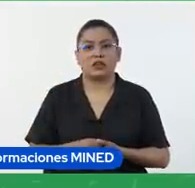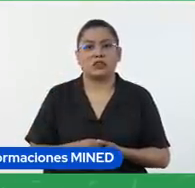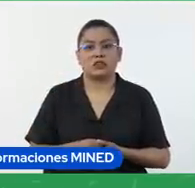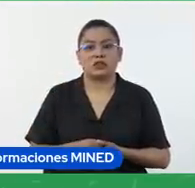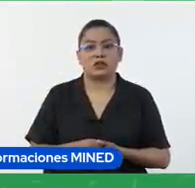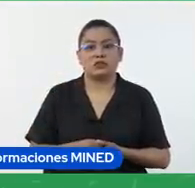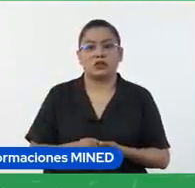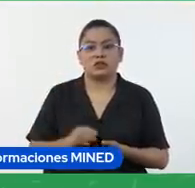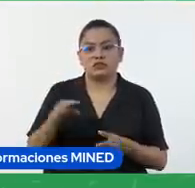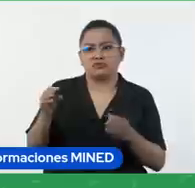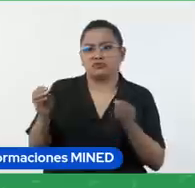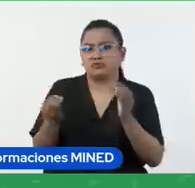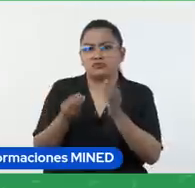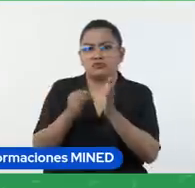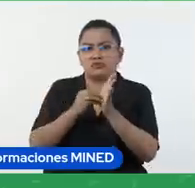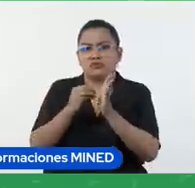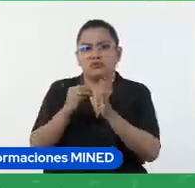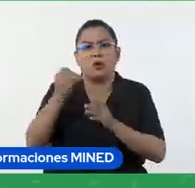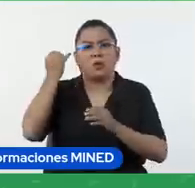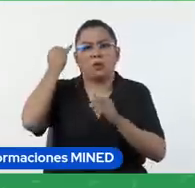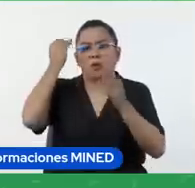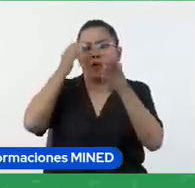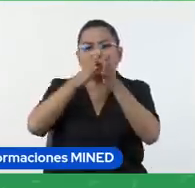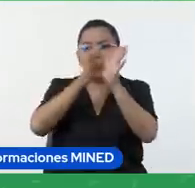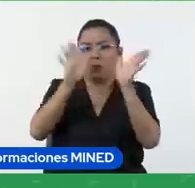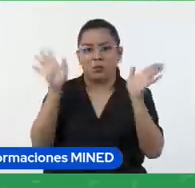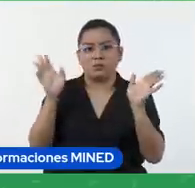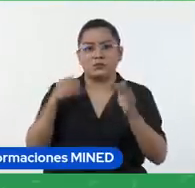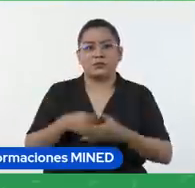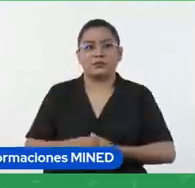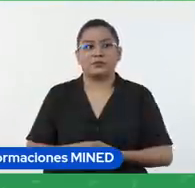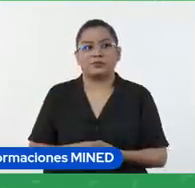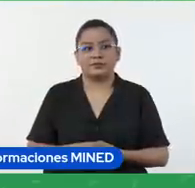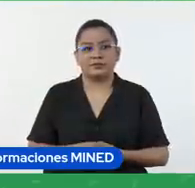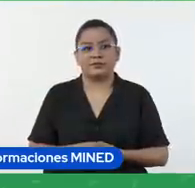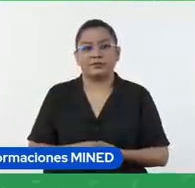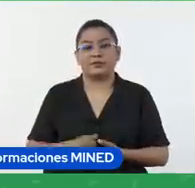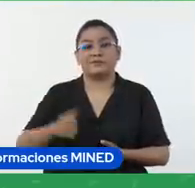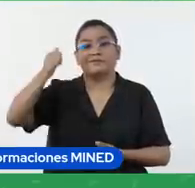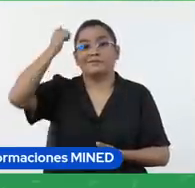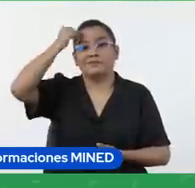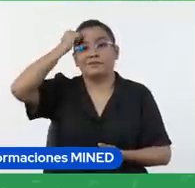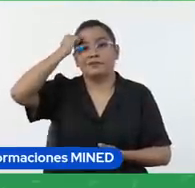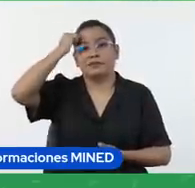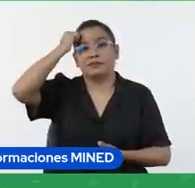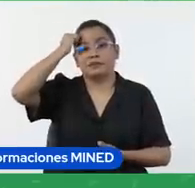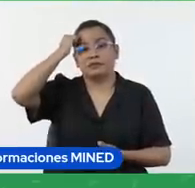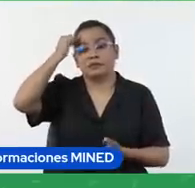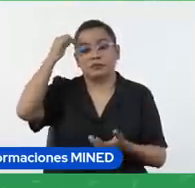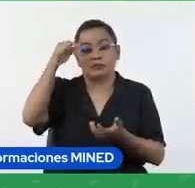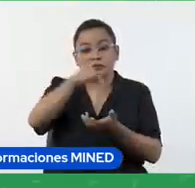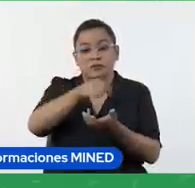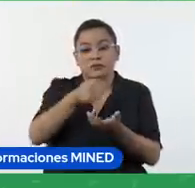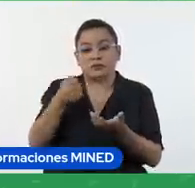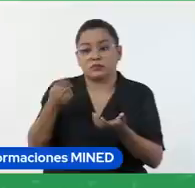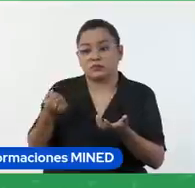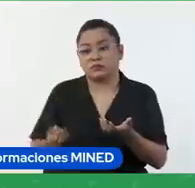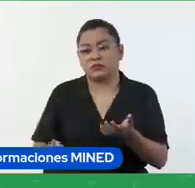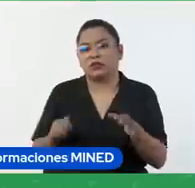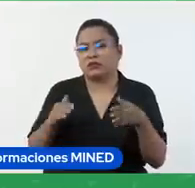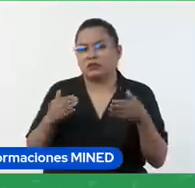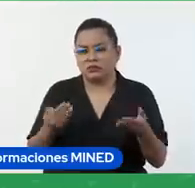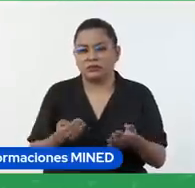para hacerme una idea general de cómo está el aprendizaje de los estudiantes y una más